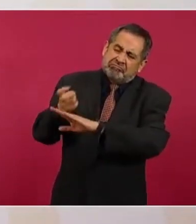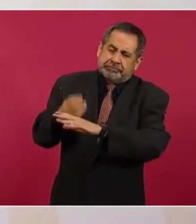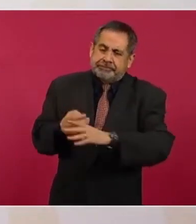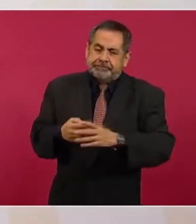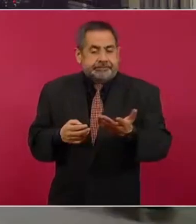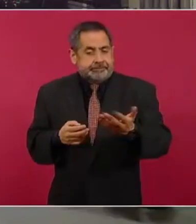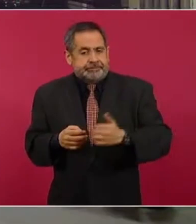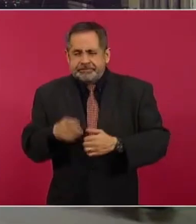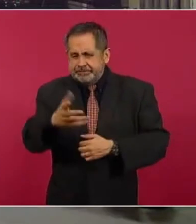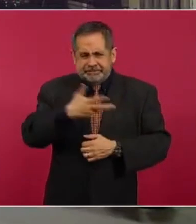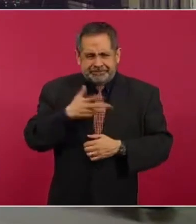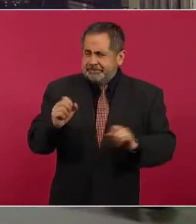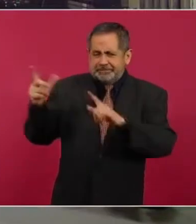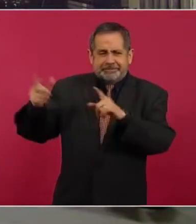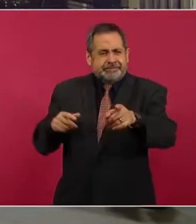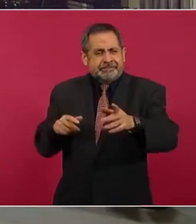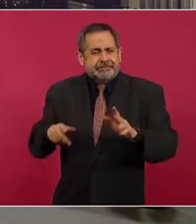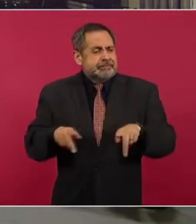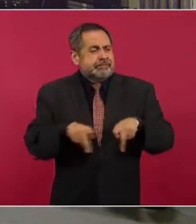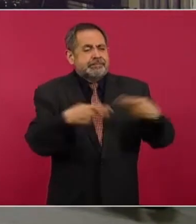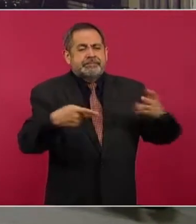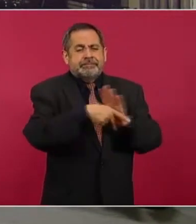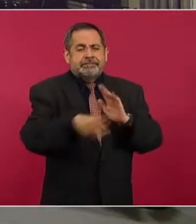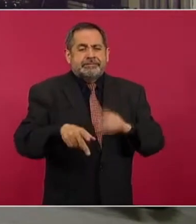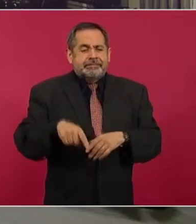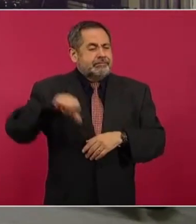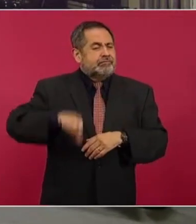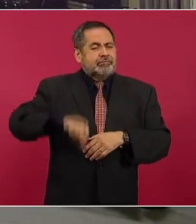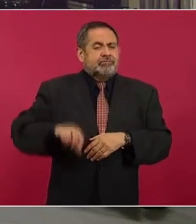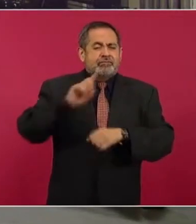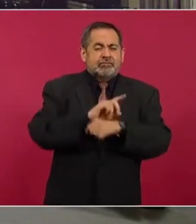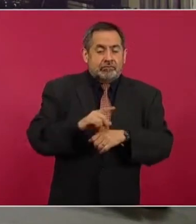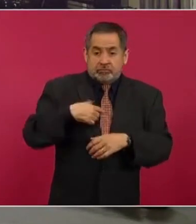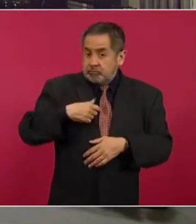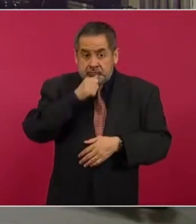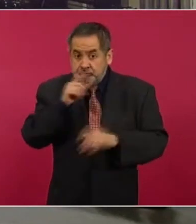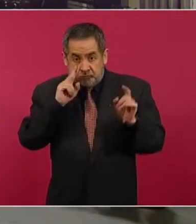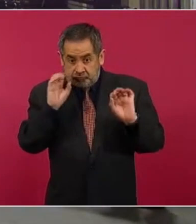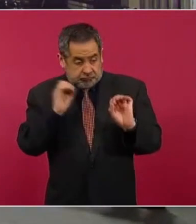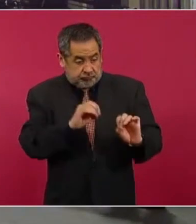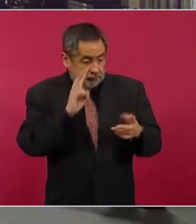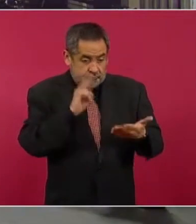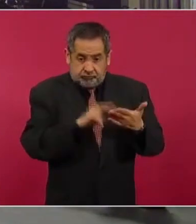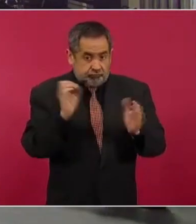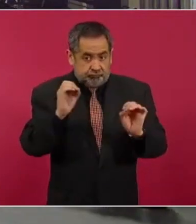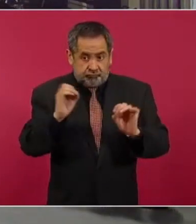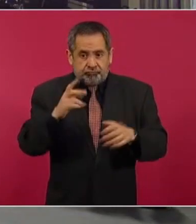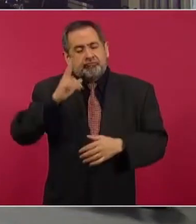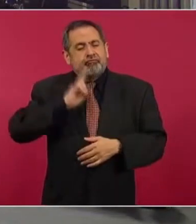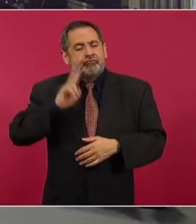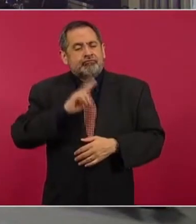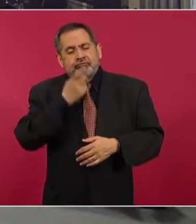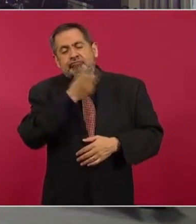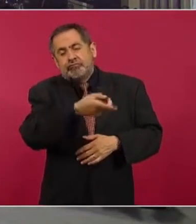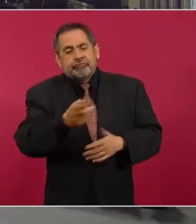Reforma de hoy, a ver, no lo he visto, pero